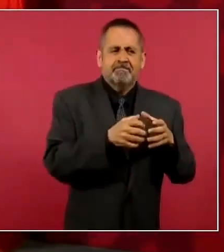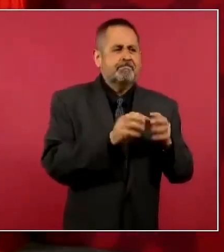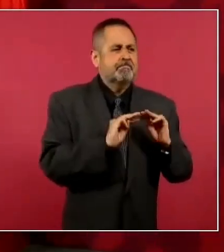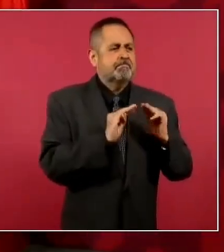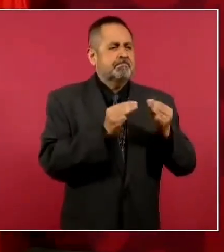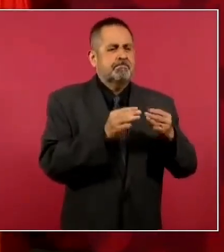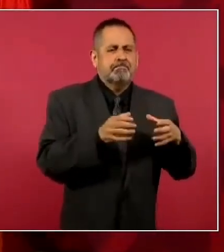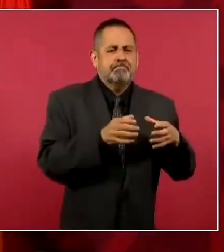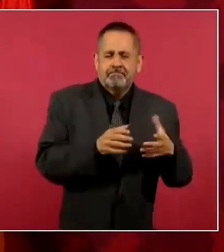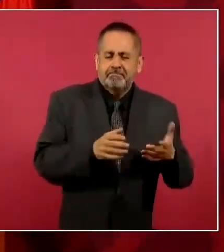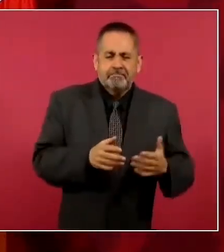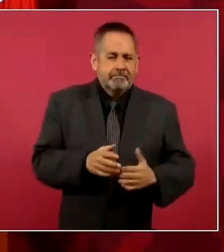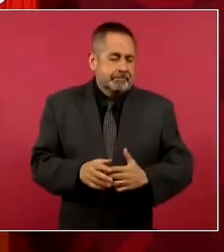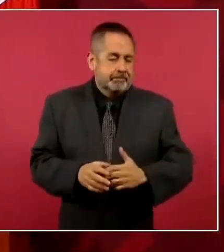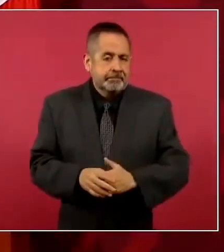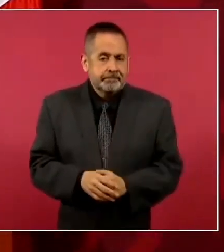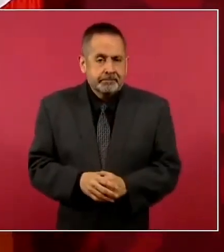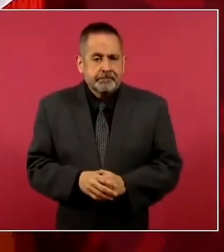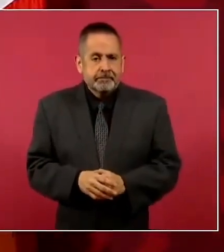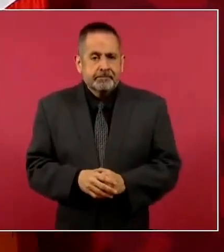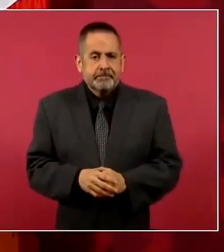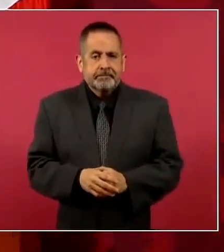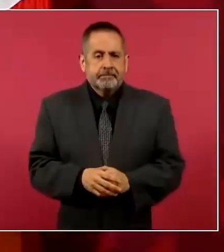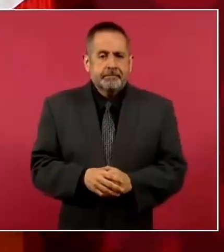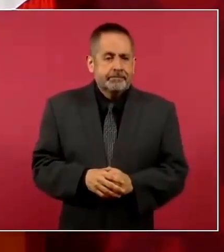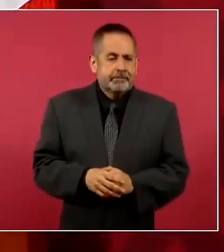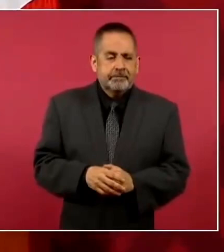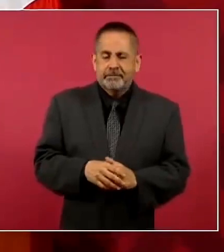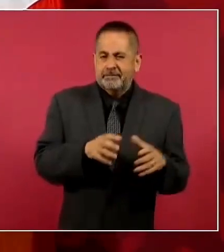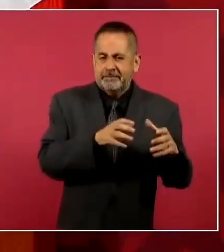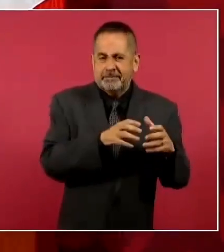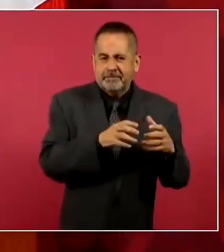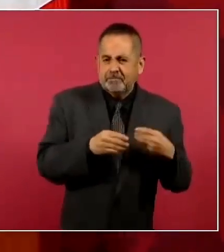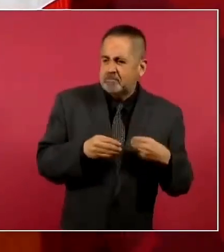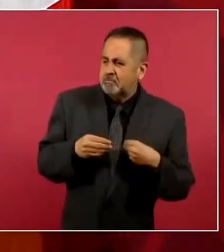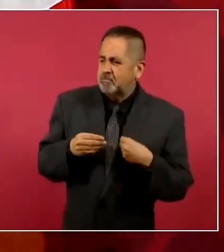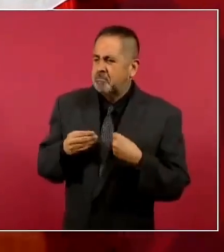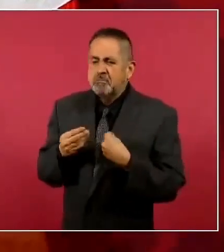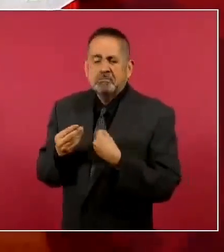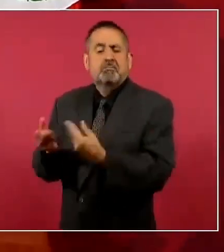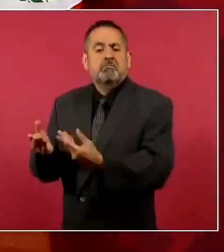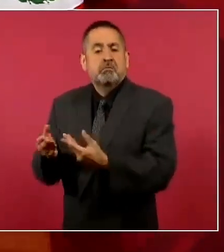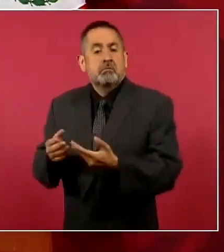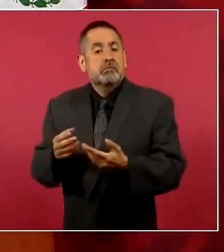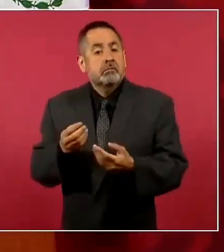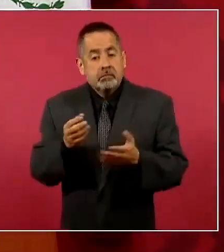que entregaban despensas,